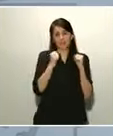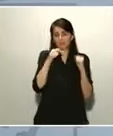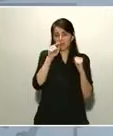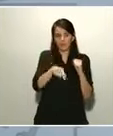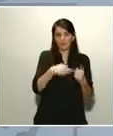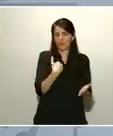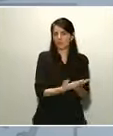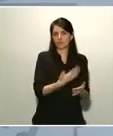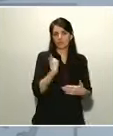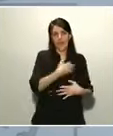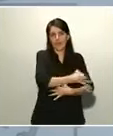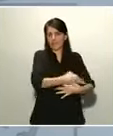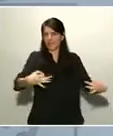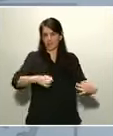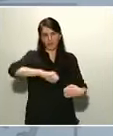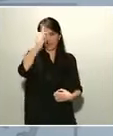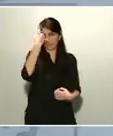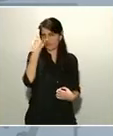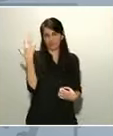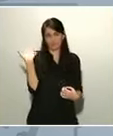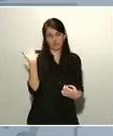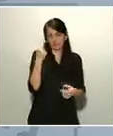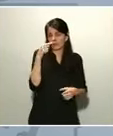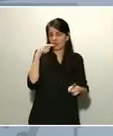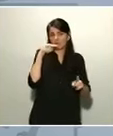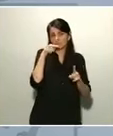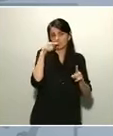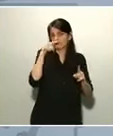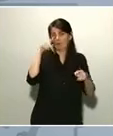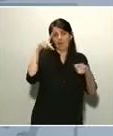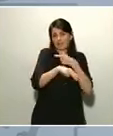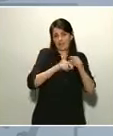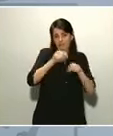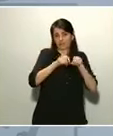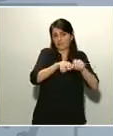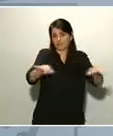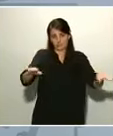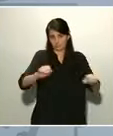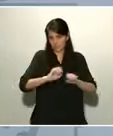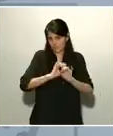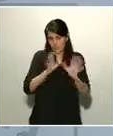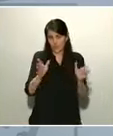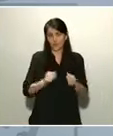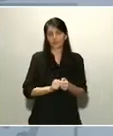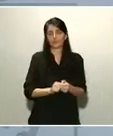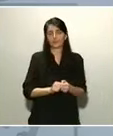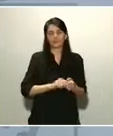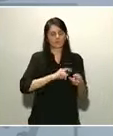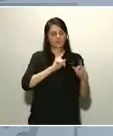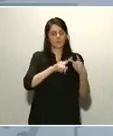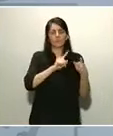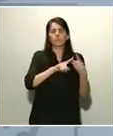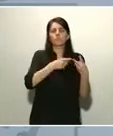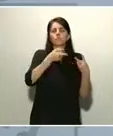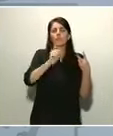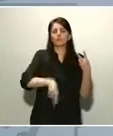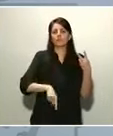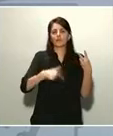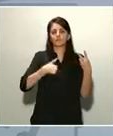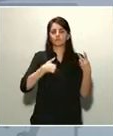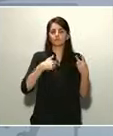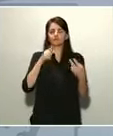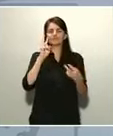frenar el contagio y la extensión de la pandemia. Bien. En segundo lugar, contemplar las medidas